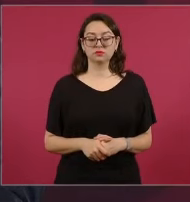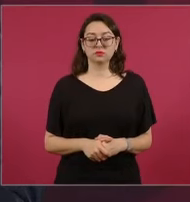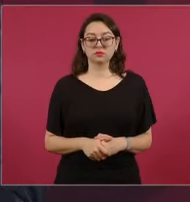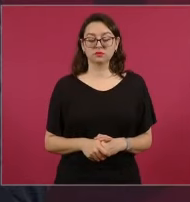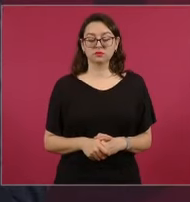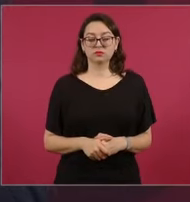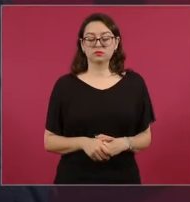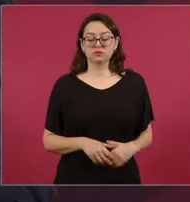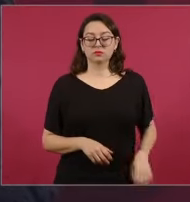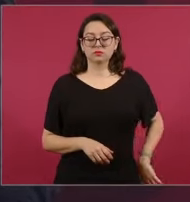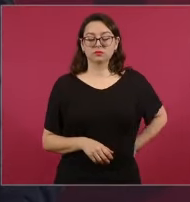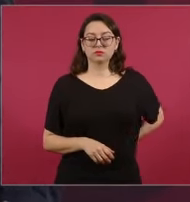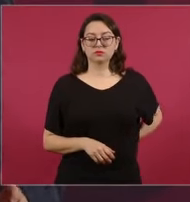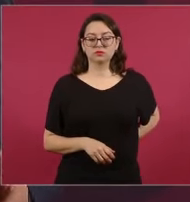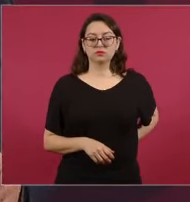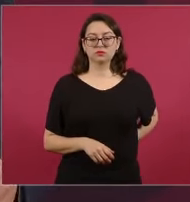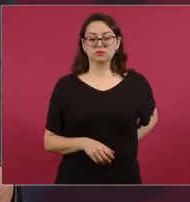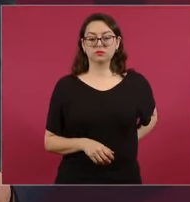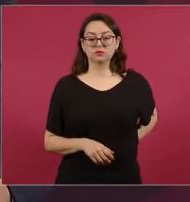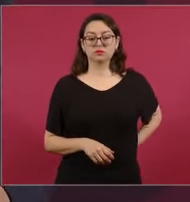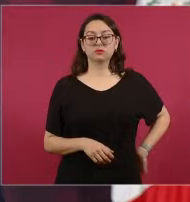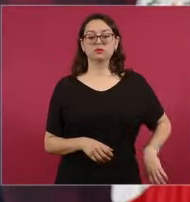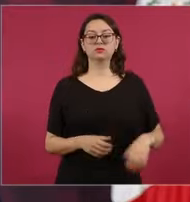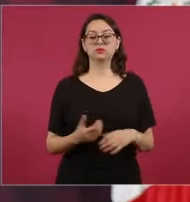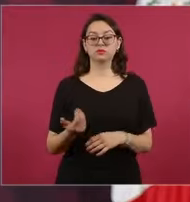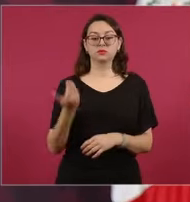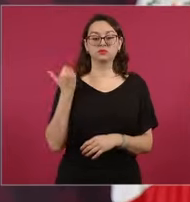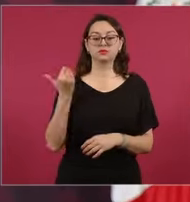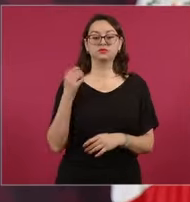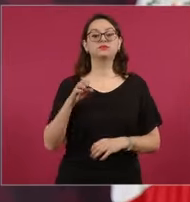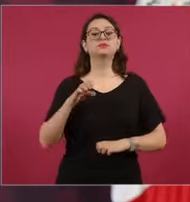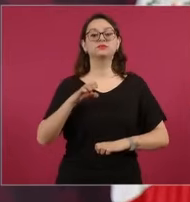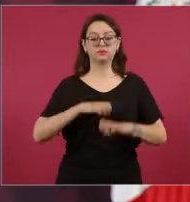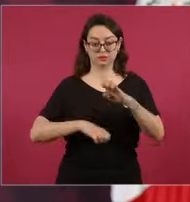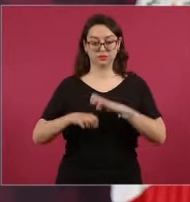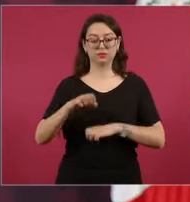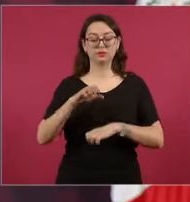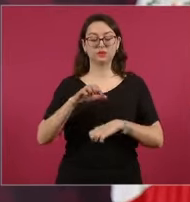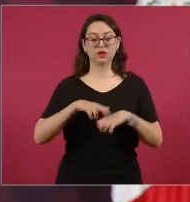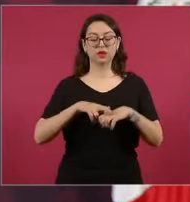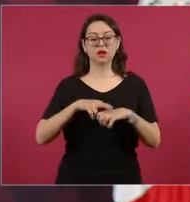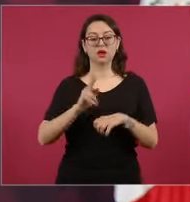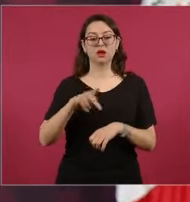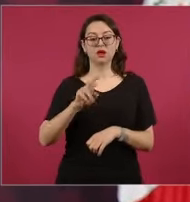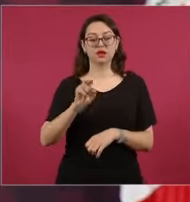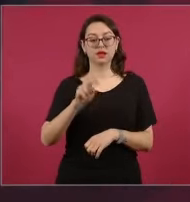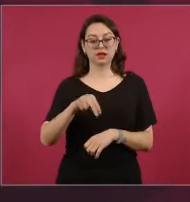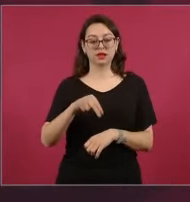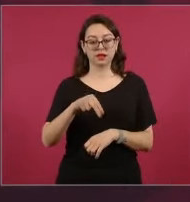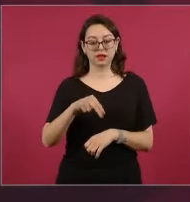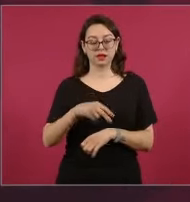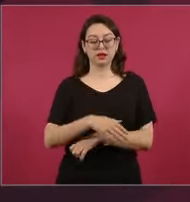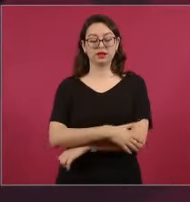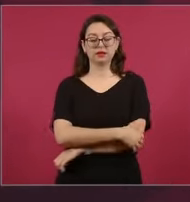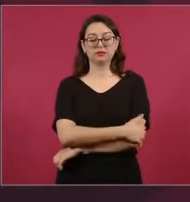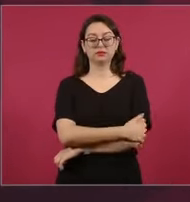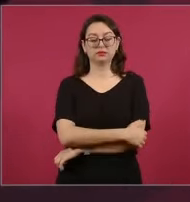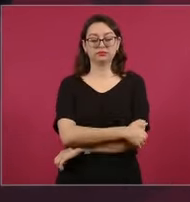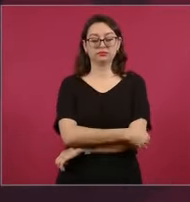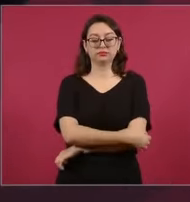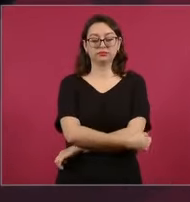el embajador Ken Sarasar otra vez,